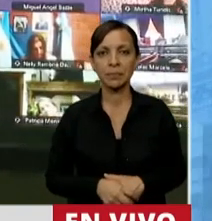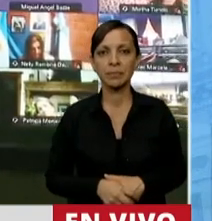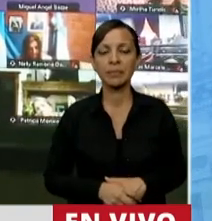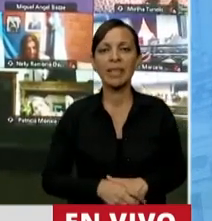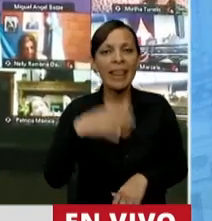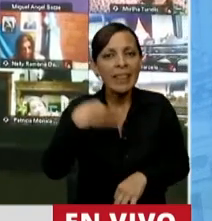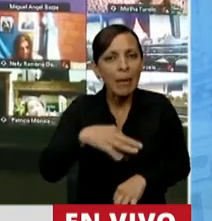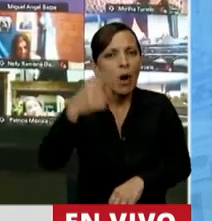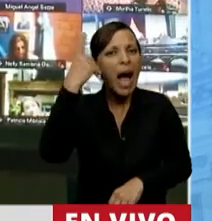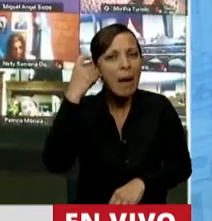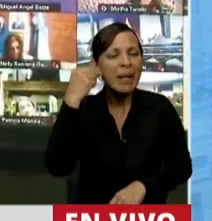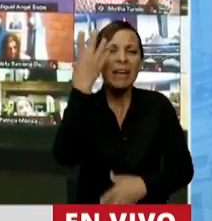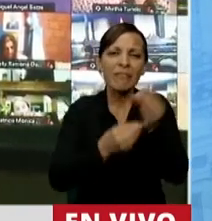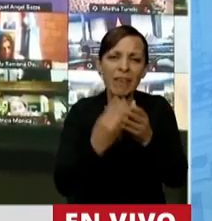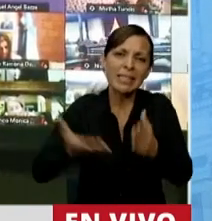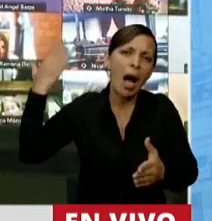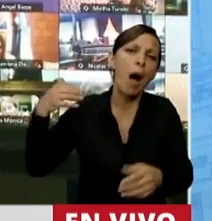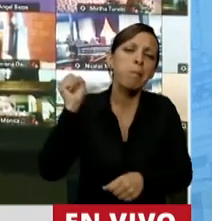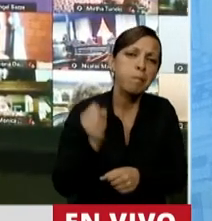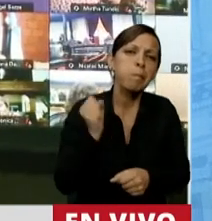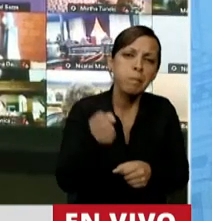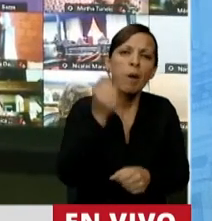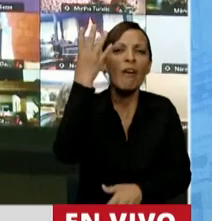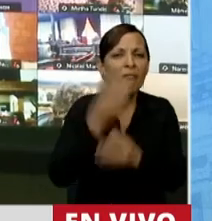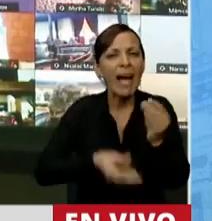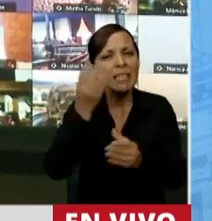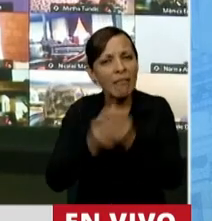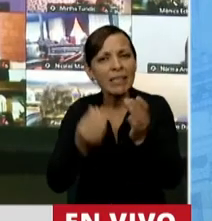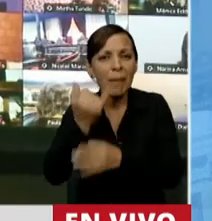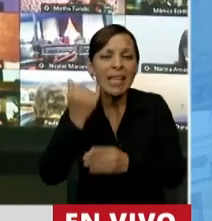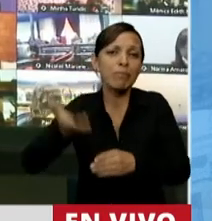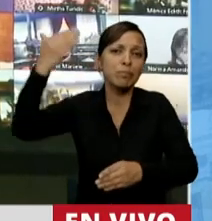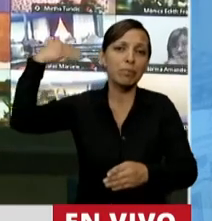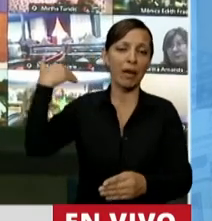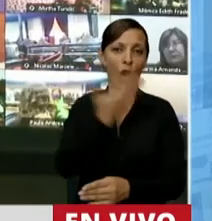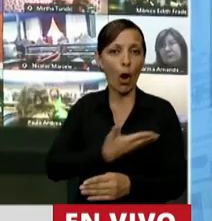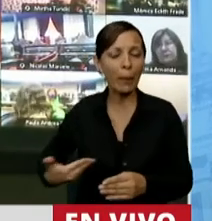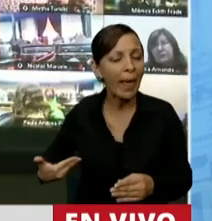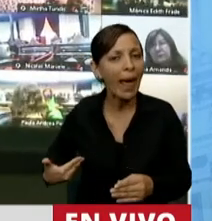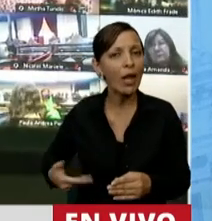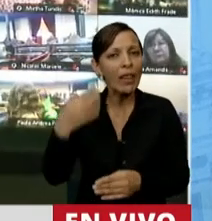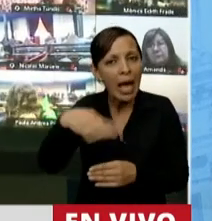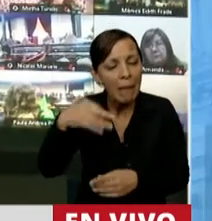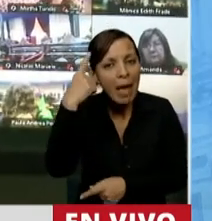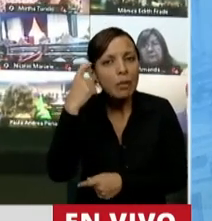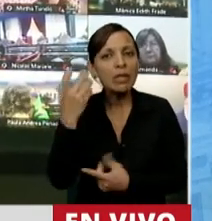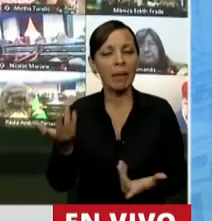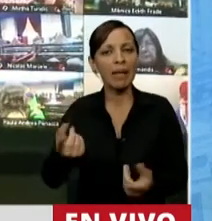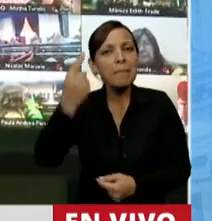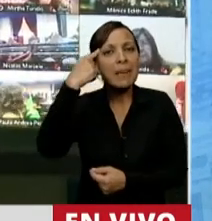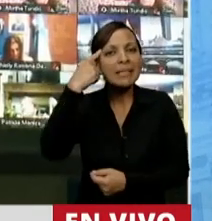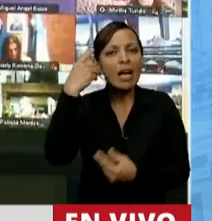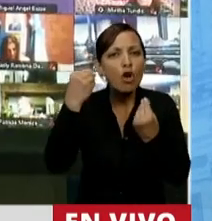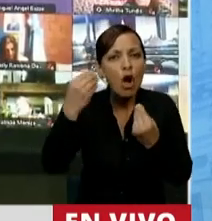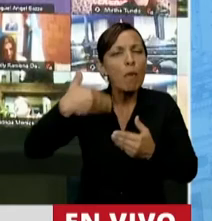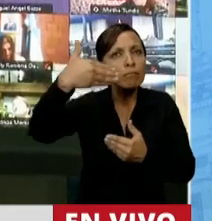Aprender de los viejos errores, de los fracasos que han cometido todos los gobiernos que nos han precedido. Y pensar